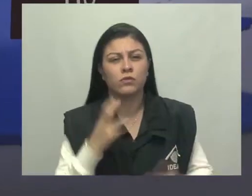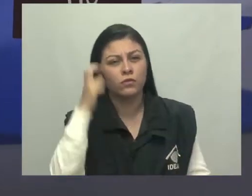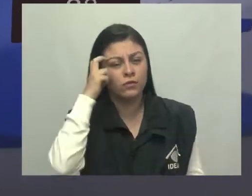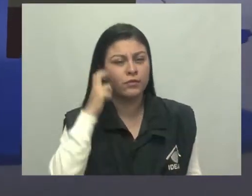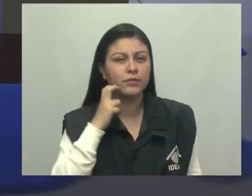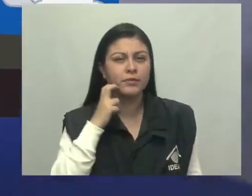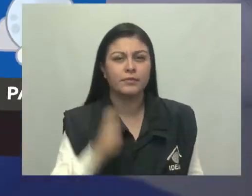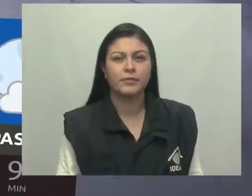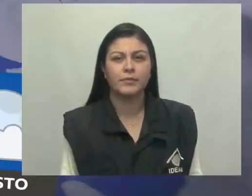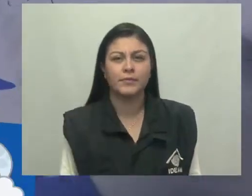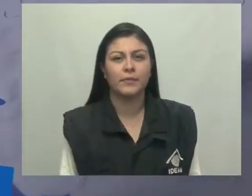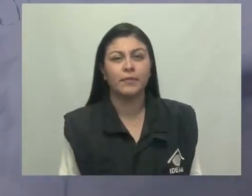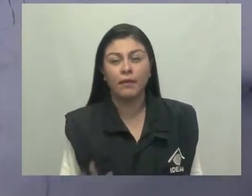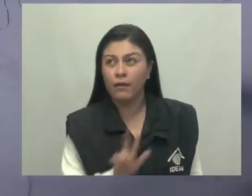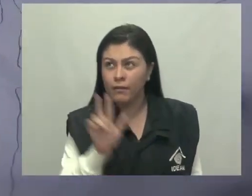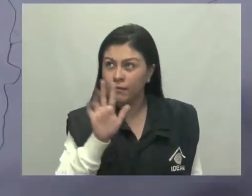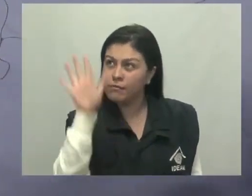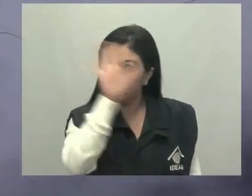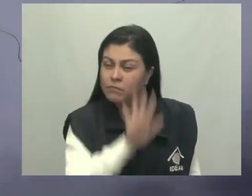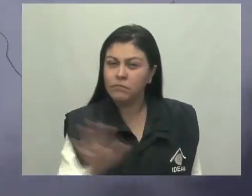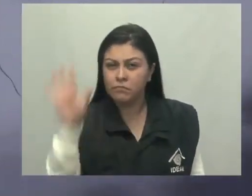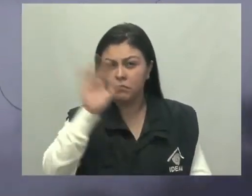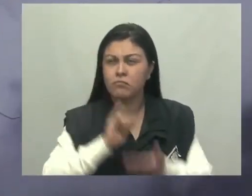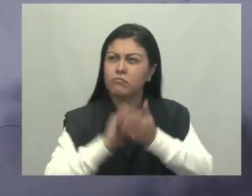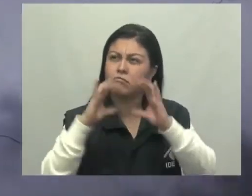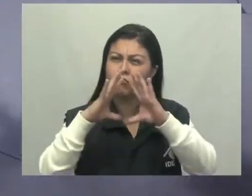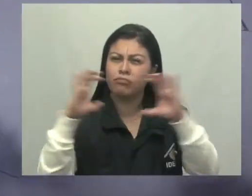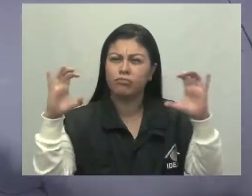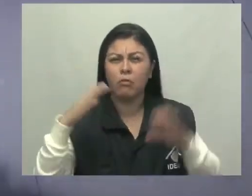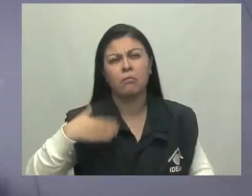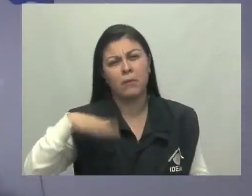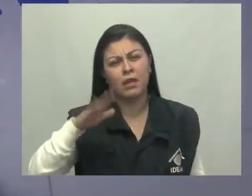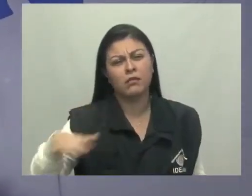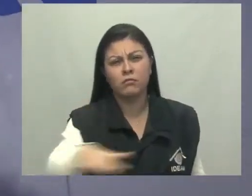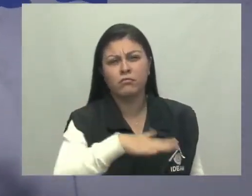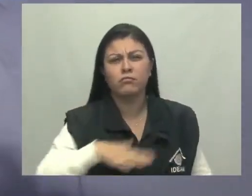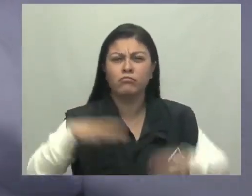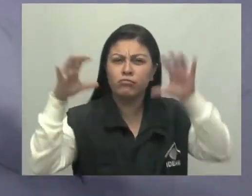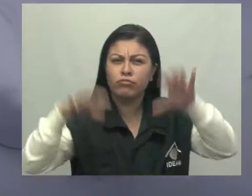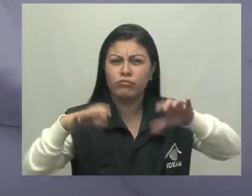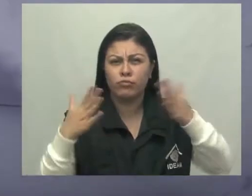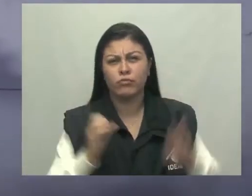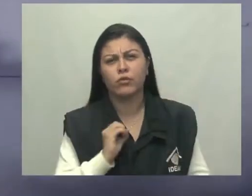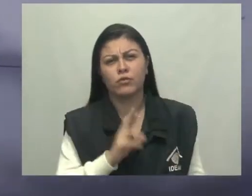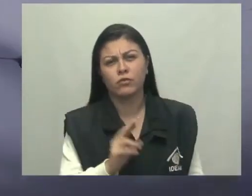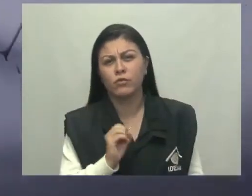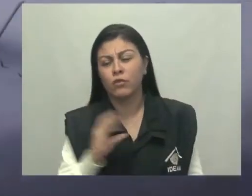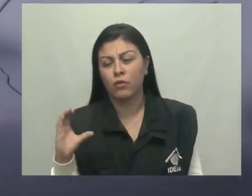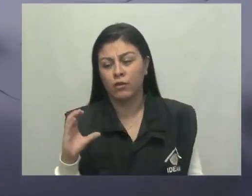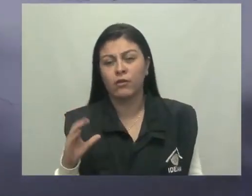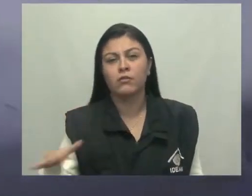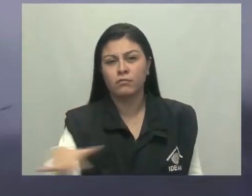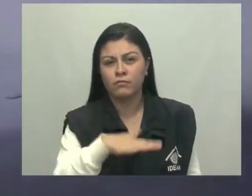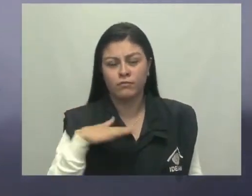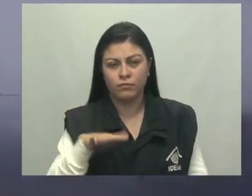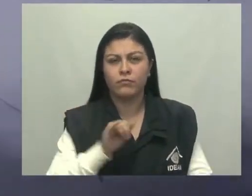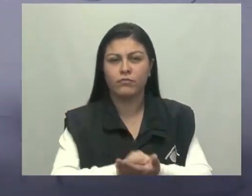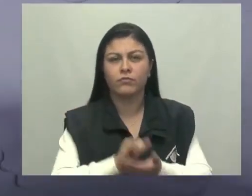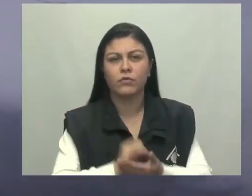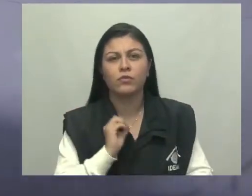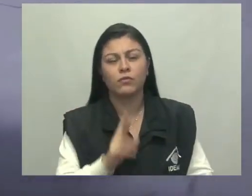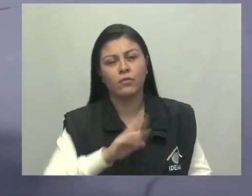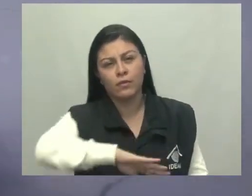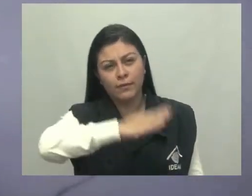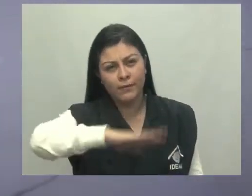Chocó. La zona andina estará cubierta en gran parte de la región, con lluvias en el sur y oriente de Cundinamarca, sur de